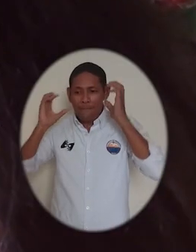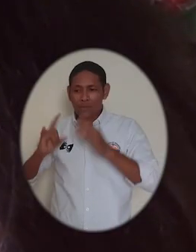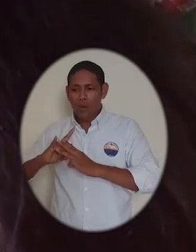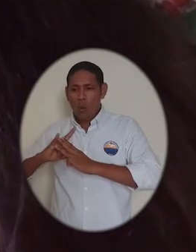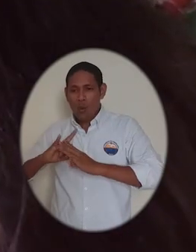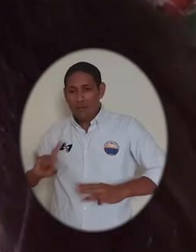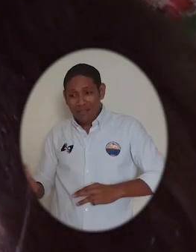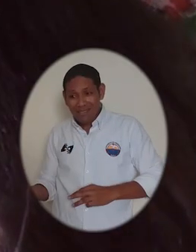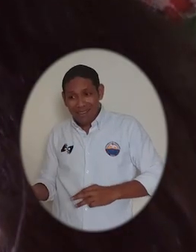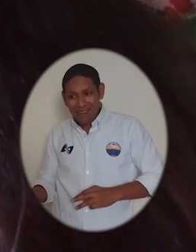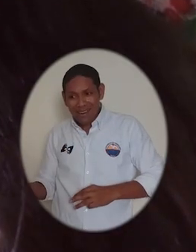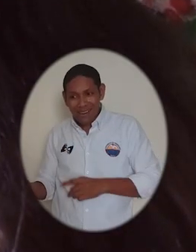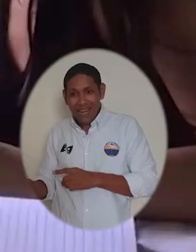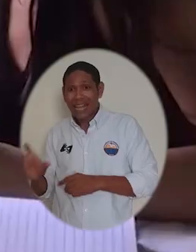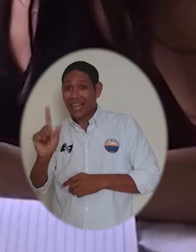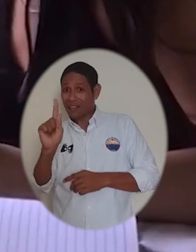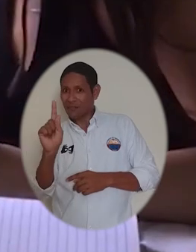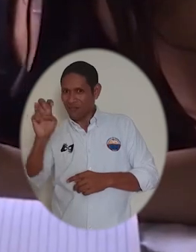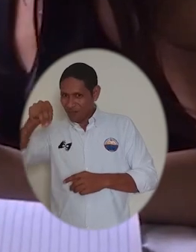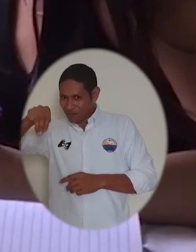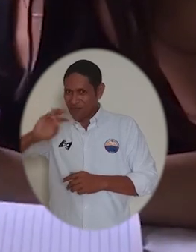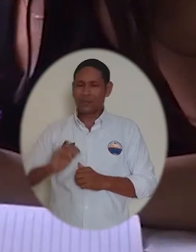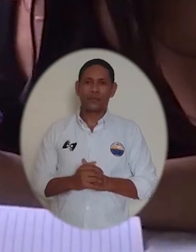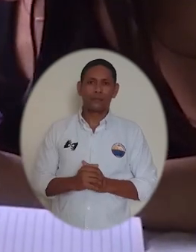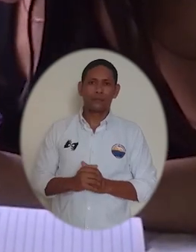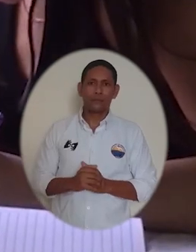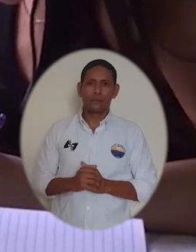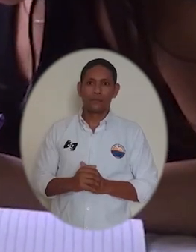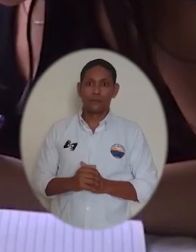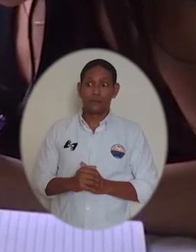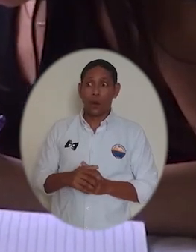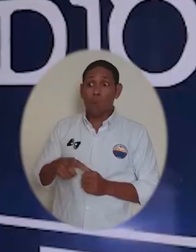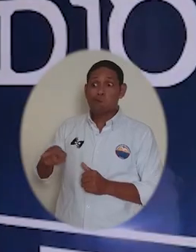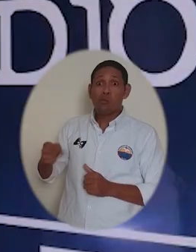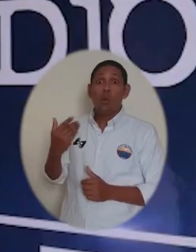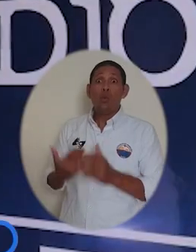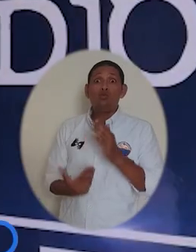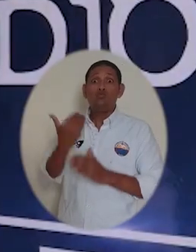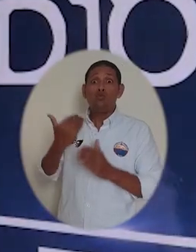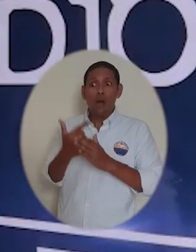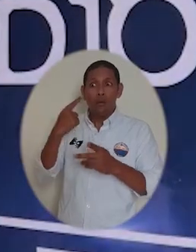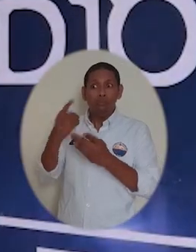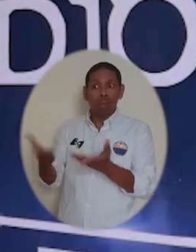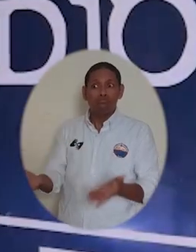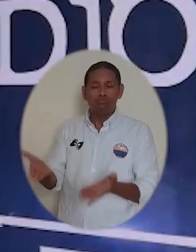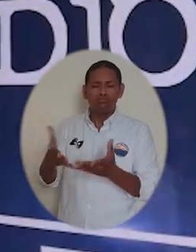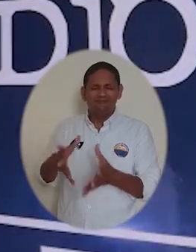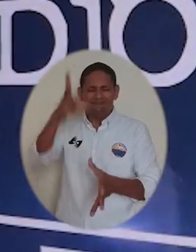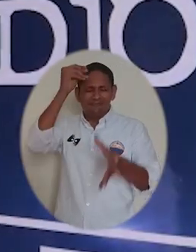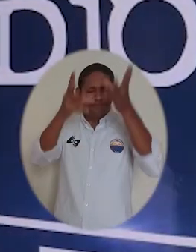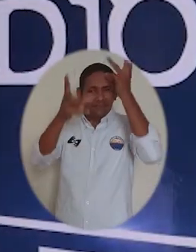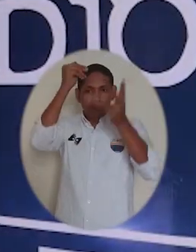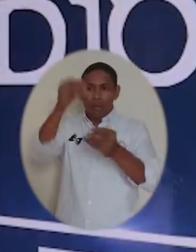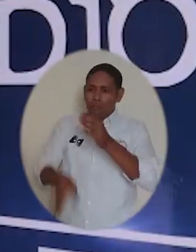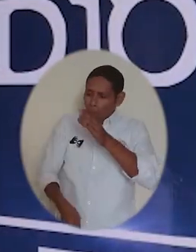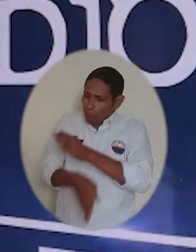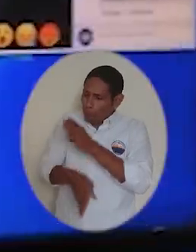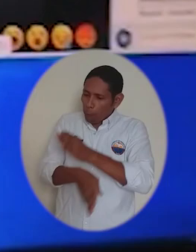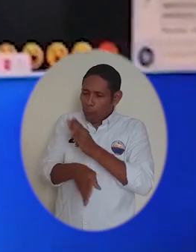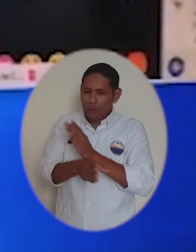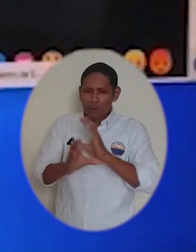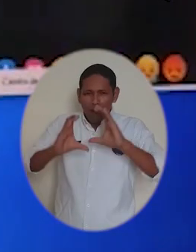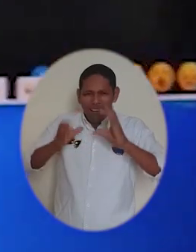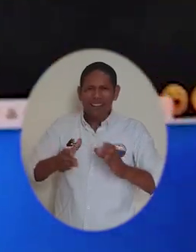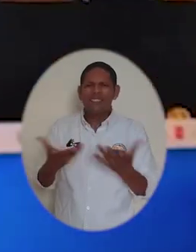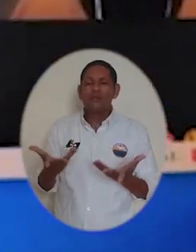también Unimagdalena Radio en la FM. Este es un nuevo escenario de aprendizaje que nace como alternativa para